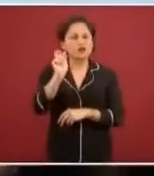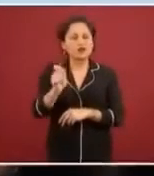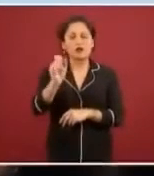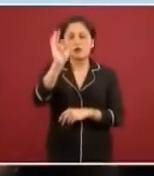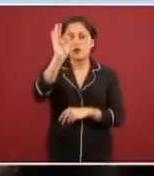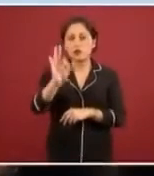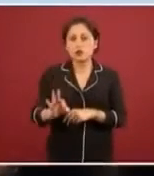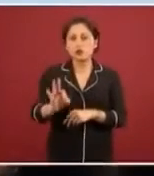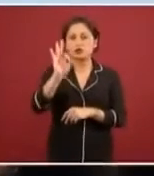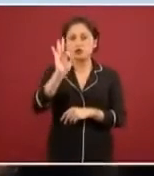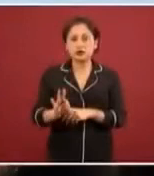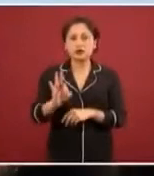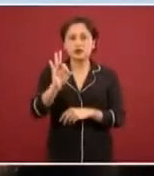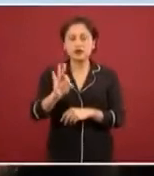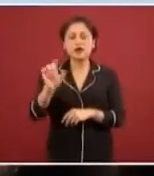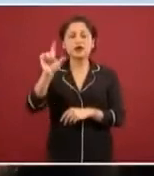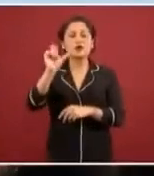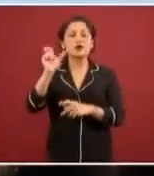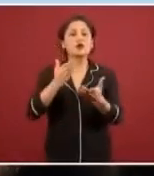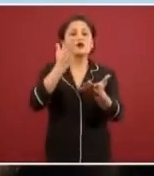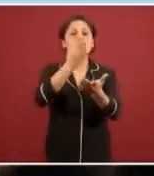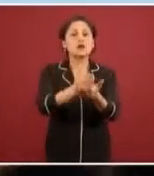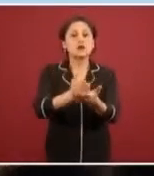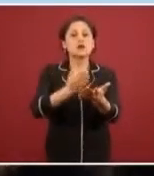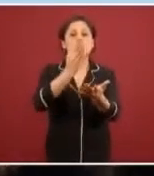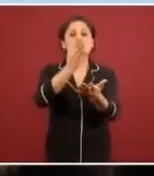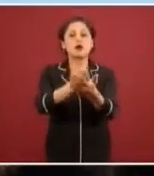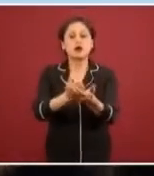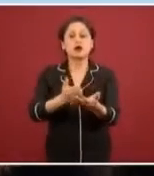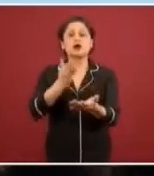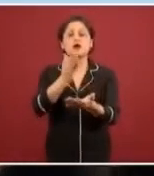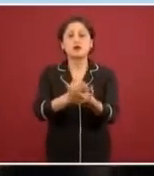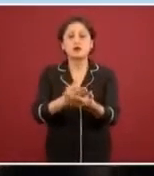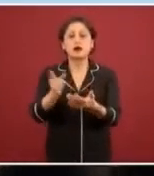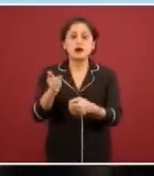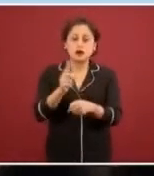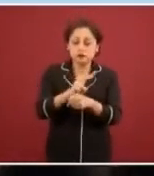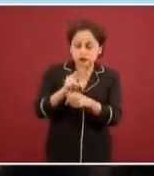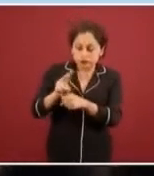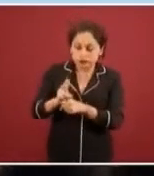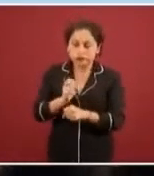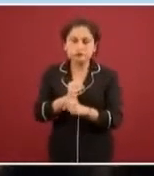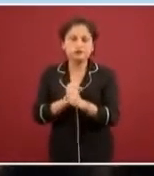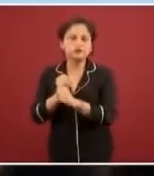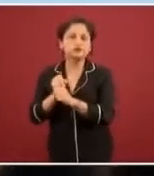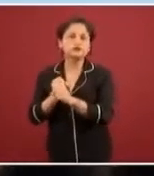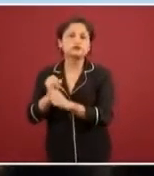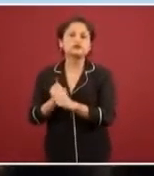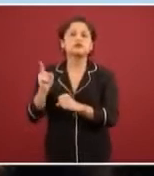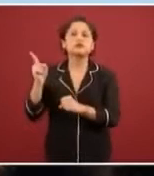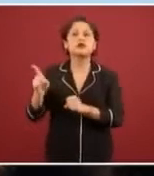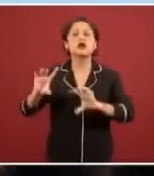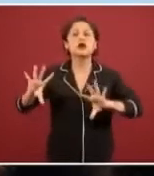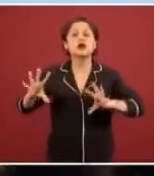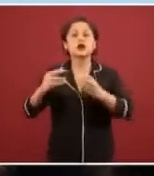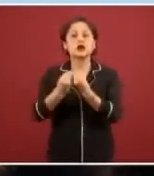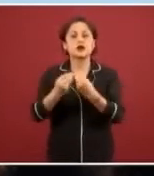que se asocian con la característica de COVID como enfermedad. Hasta aquí no hay prueba de laboratorio.